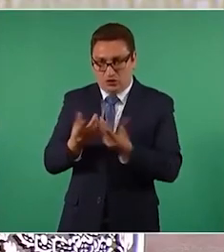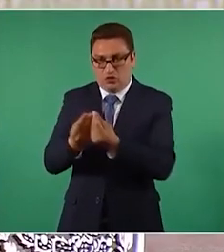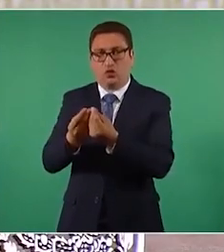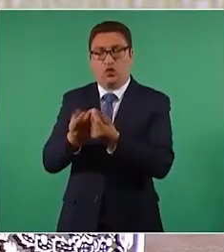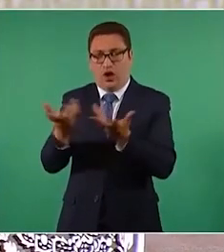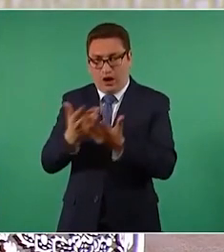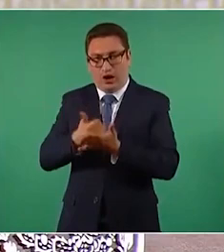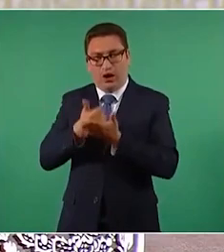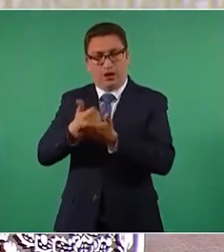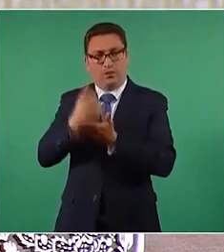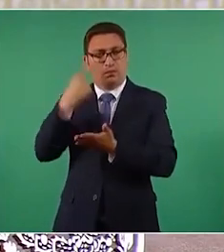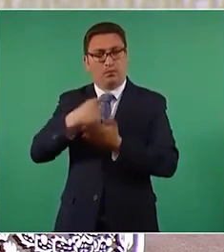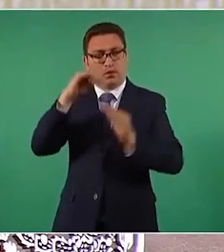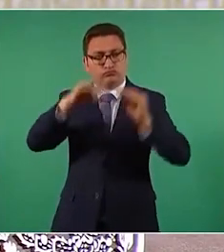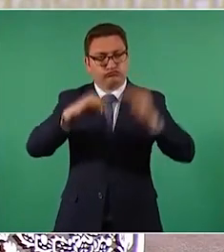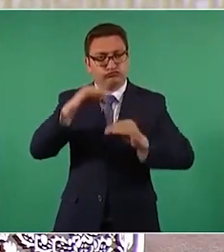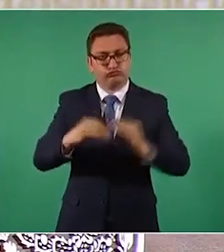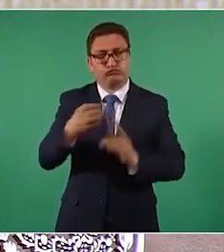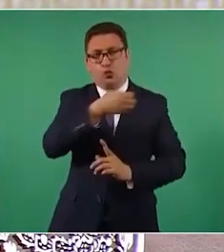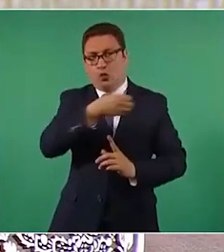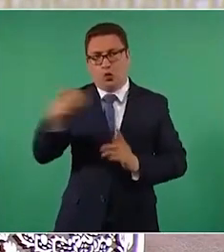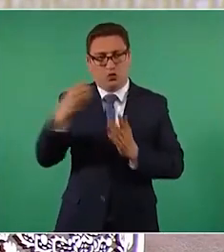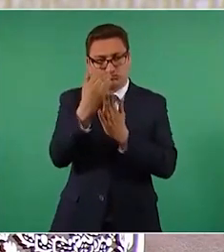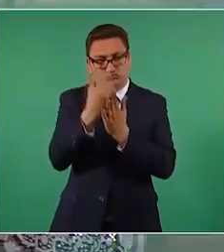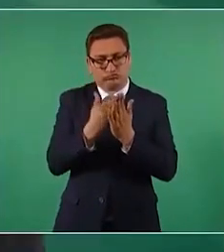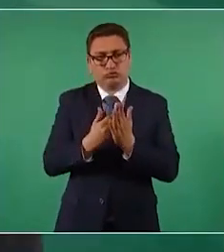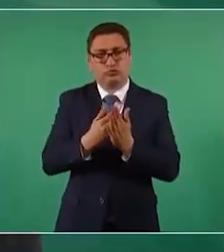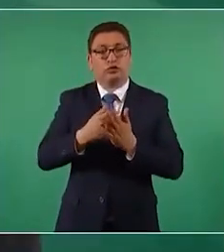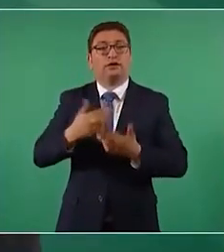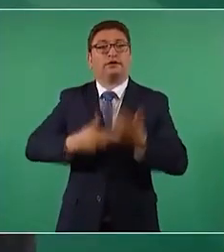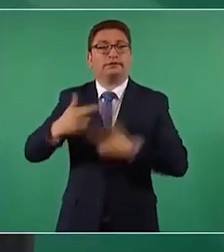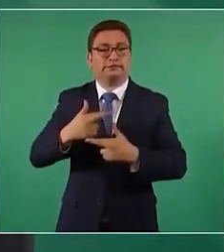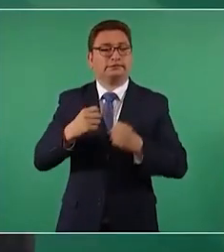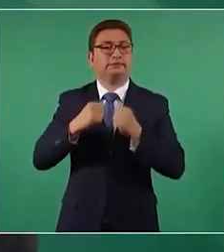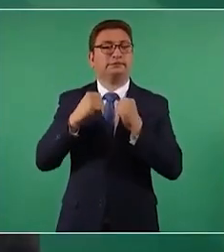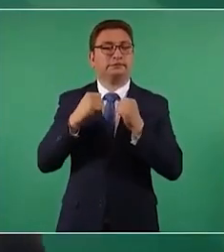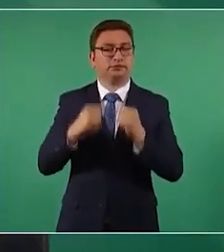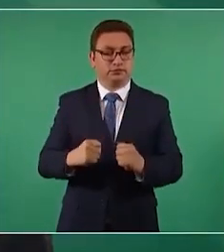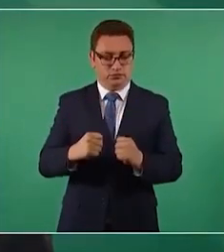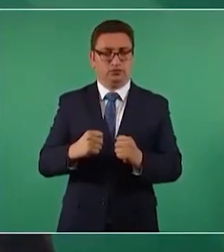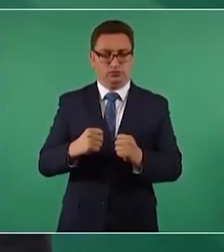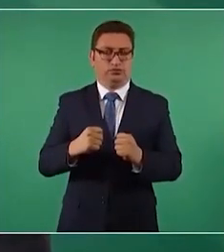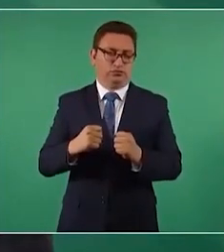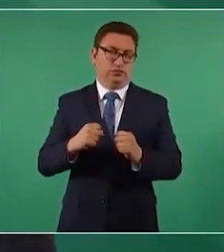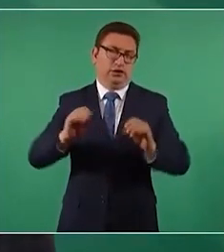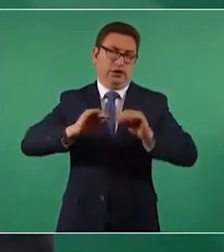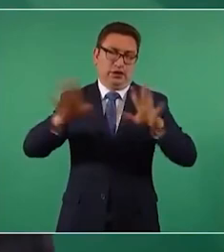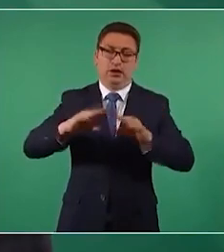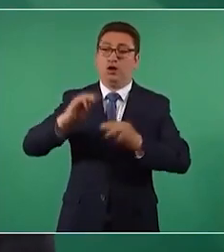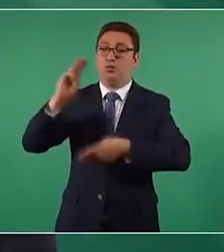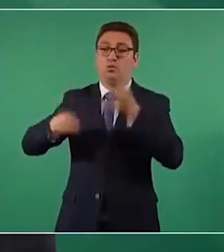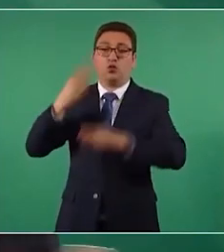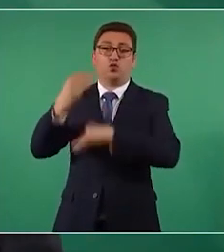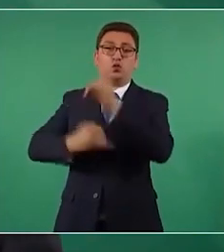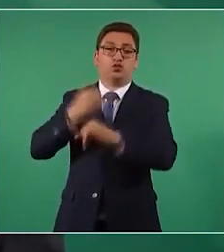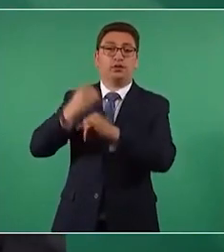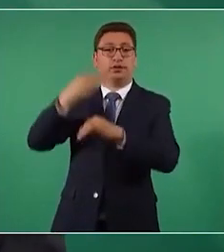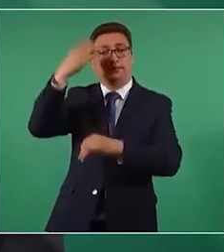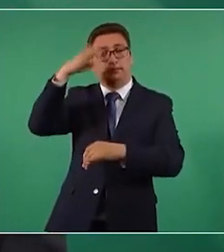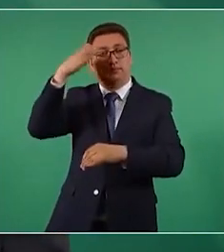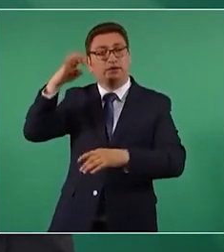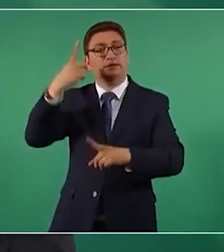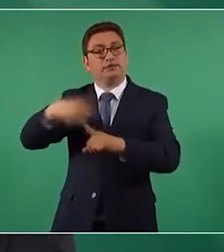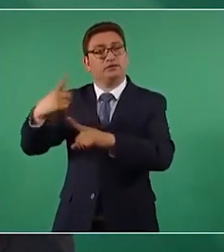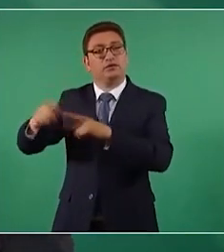protocolos que van a permitir un retorno seguro y esto es muy importante porque hay experiencias internacionales a esta altura como